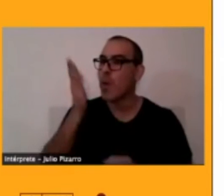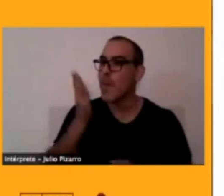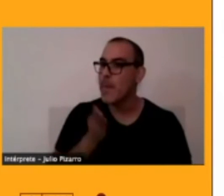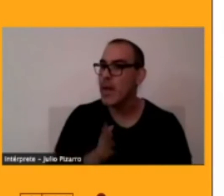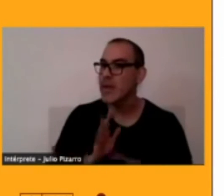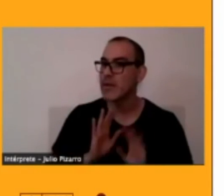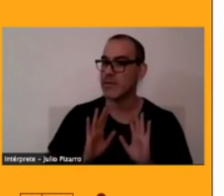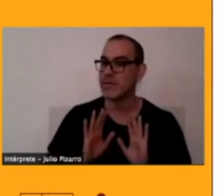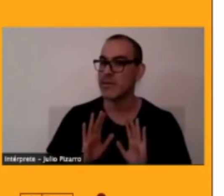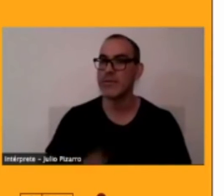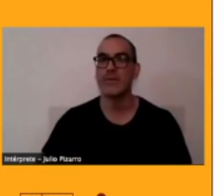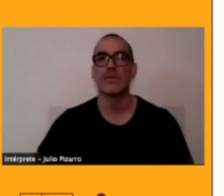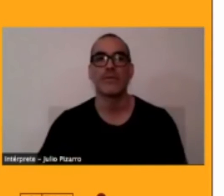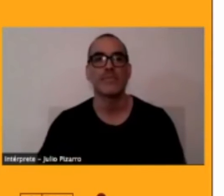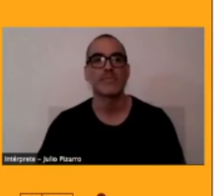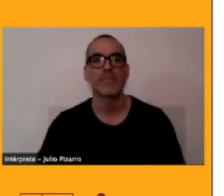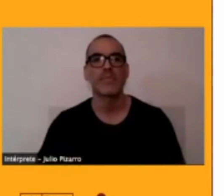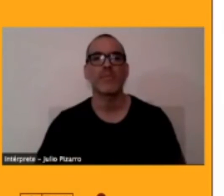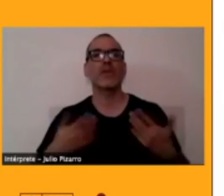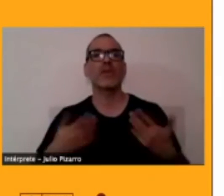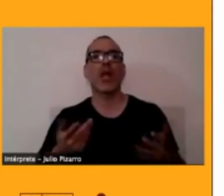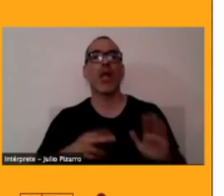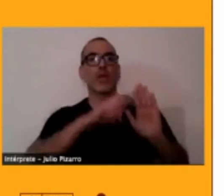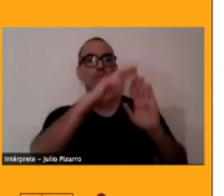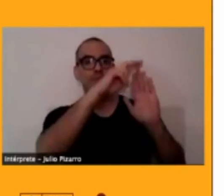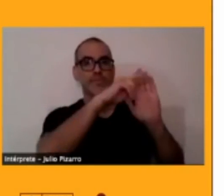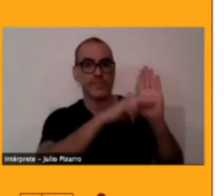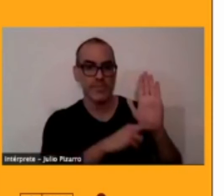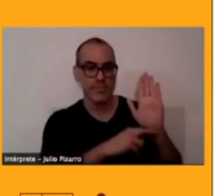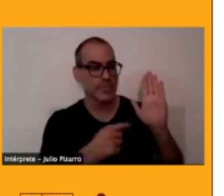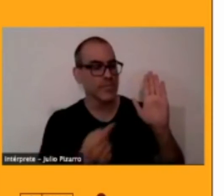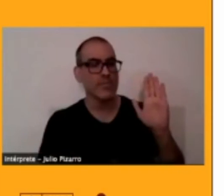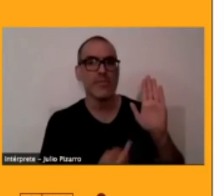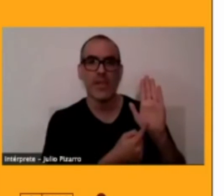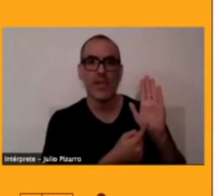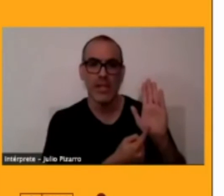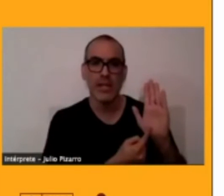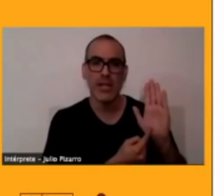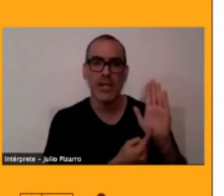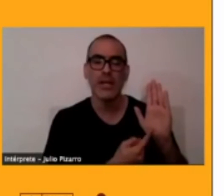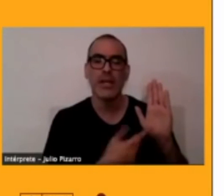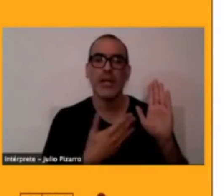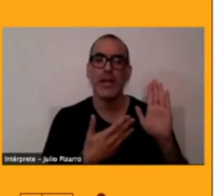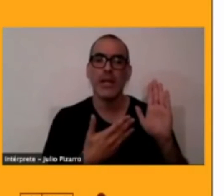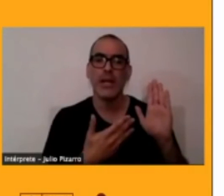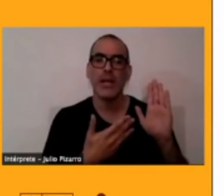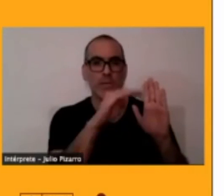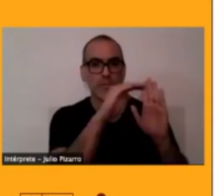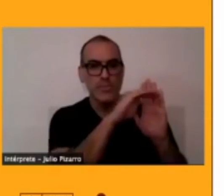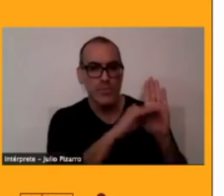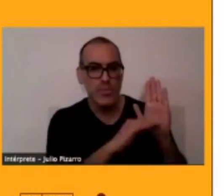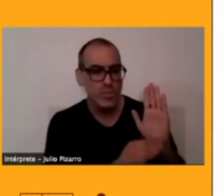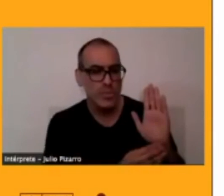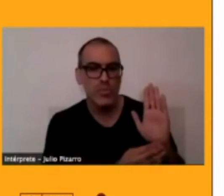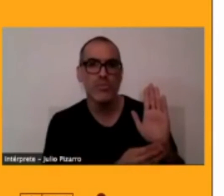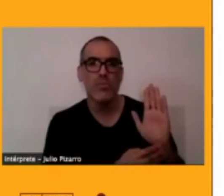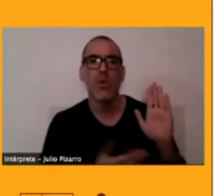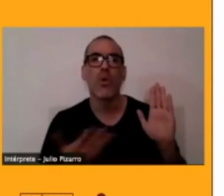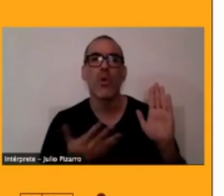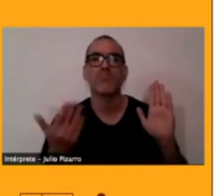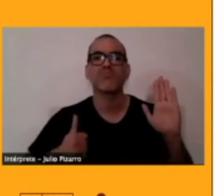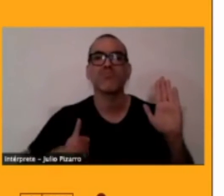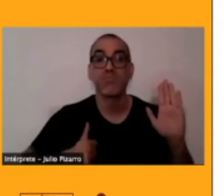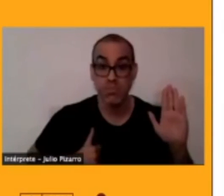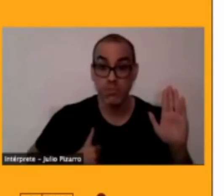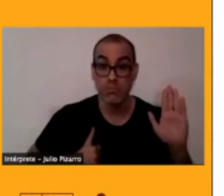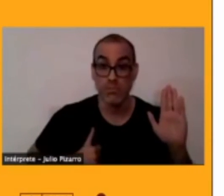es que que existan los ejemplos y las palabras y las que pueda haber material para